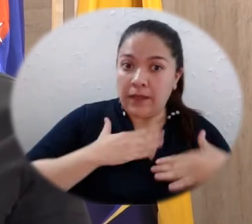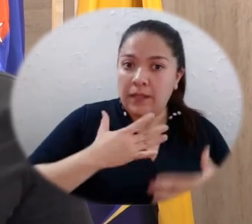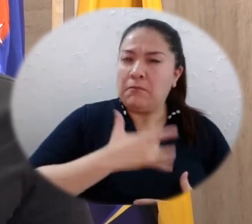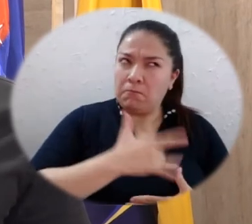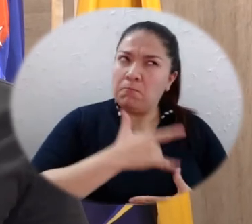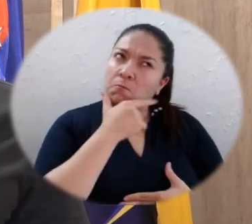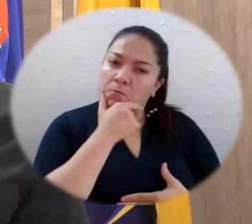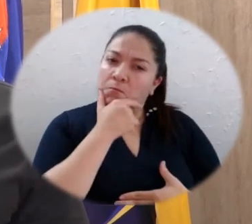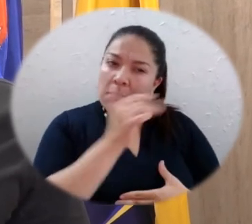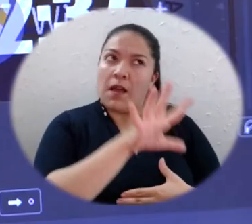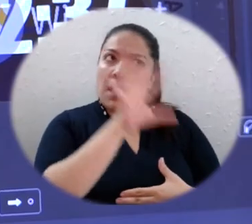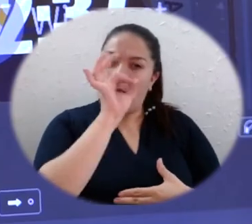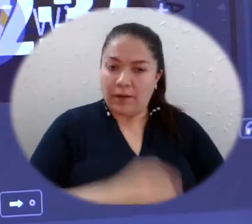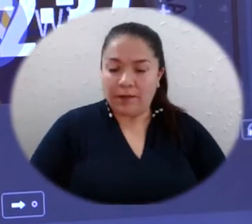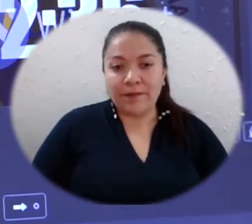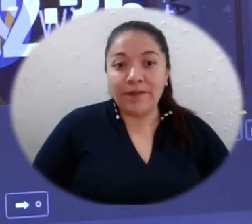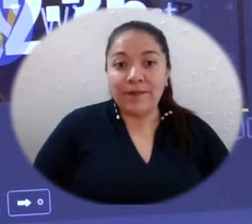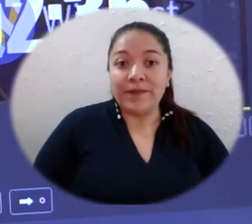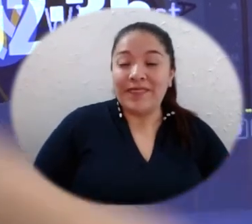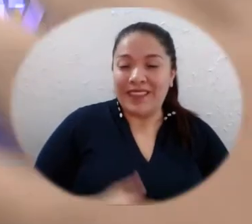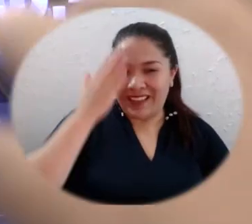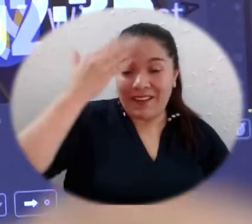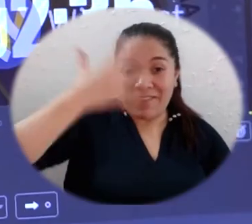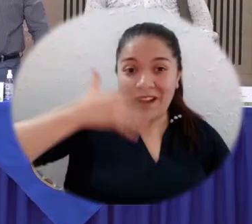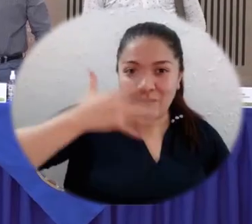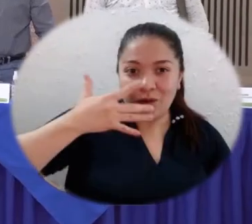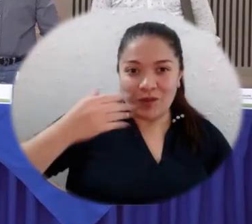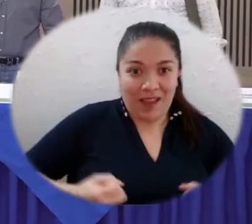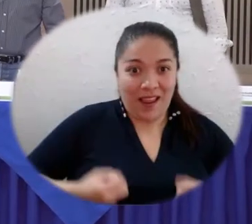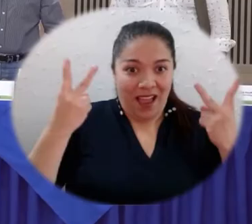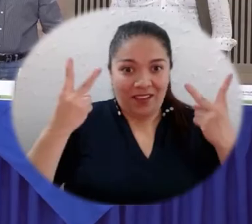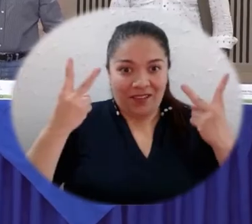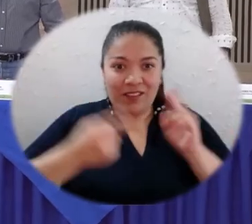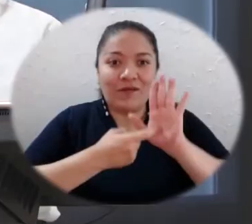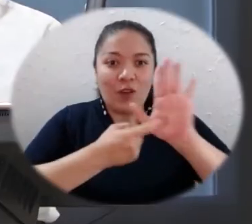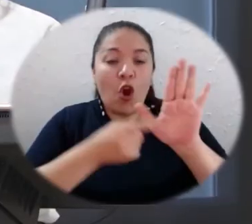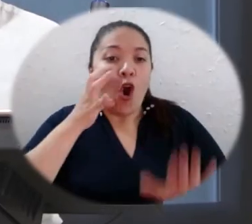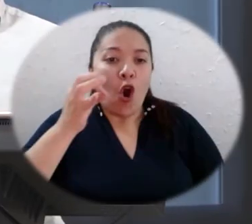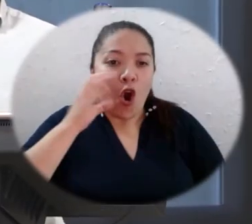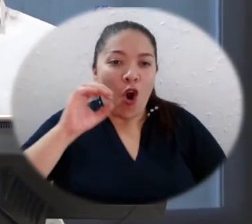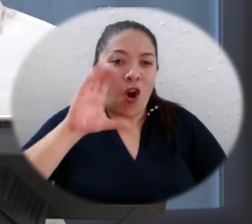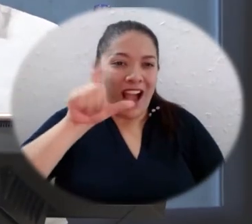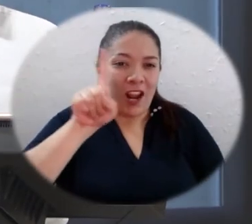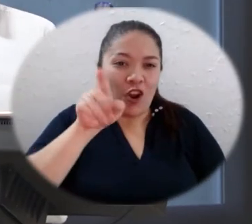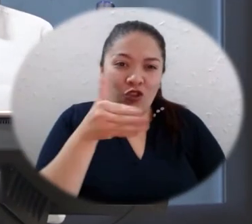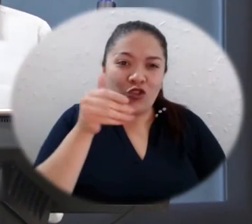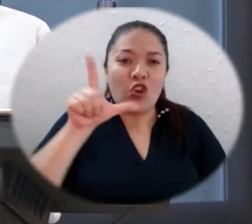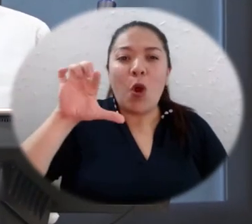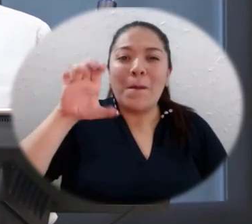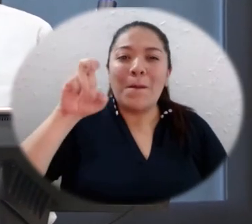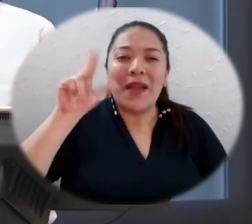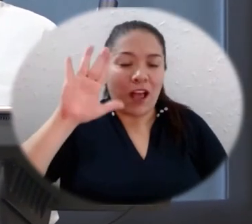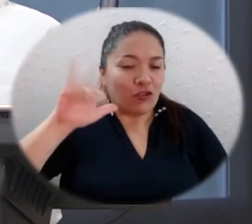en nuestro sentir como estudiantes. En el espacio transmitido por Facebook Live y moderado por el doctor Carlos Mario Lopera Palacio,